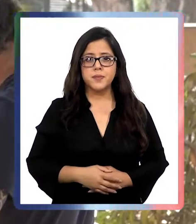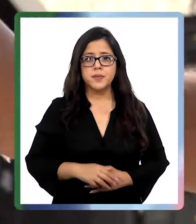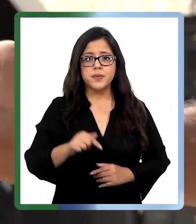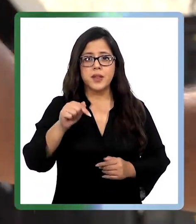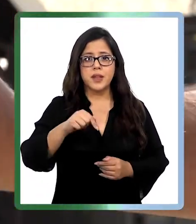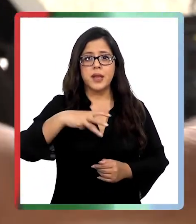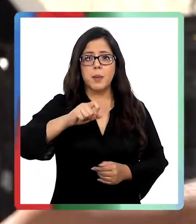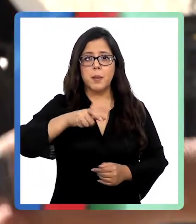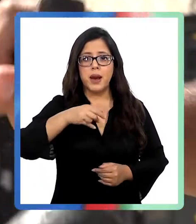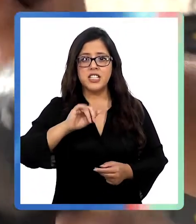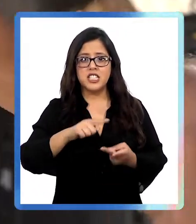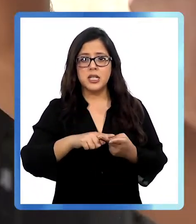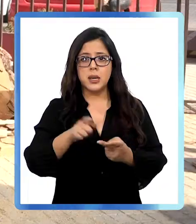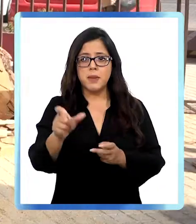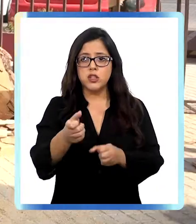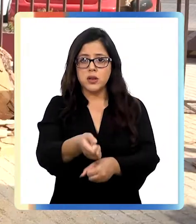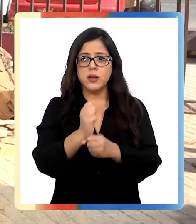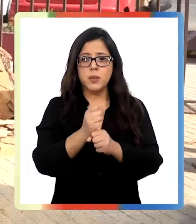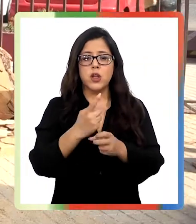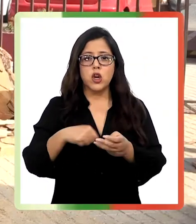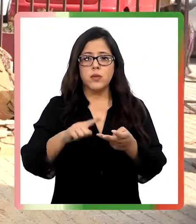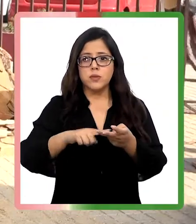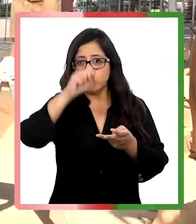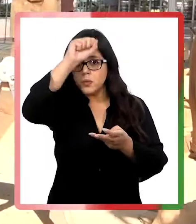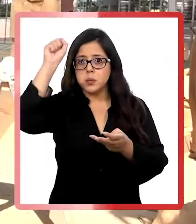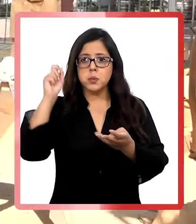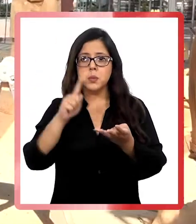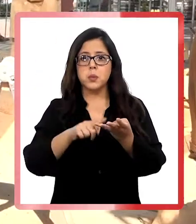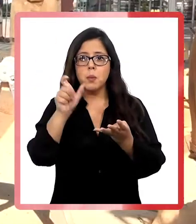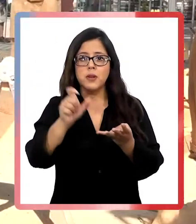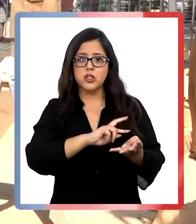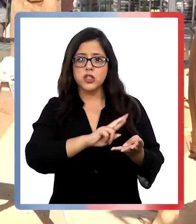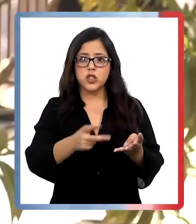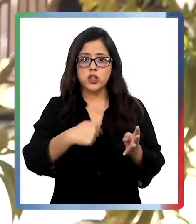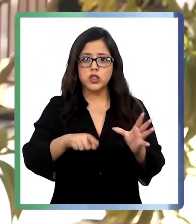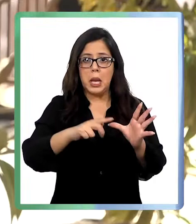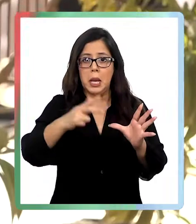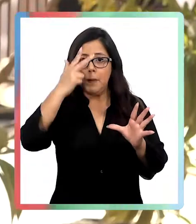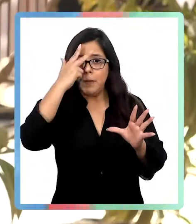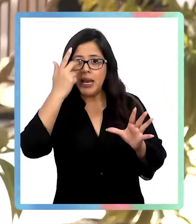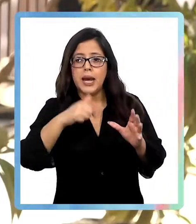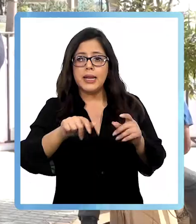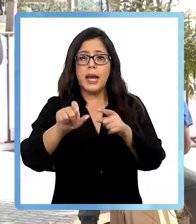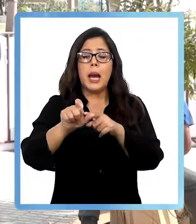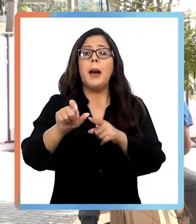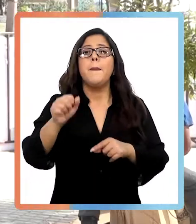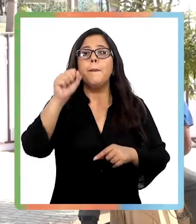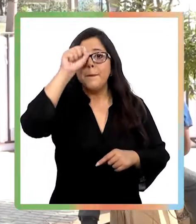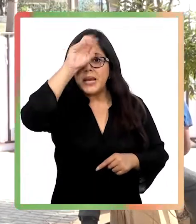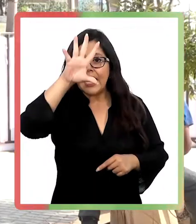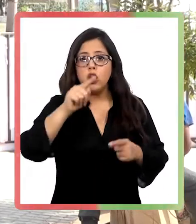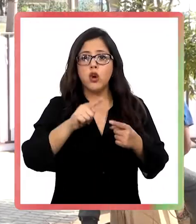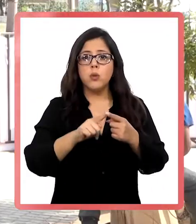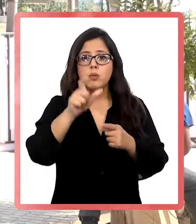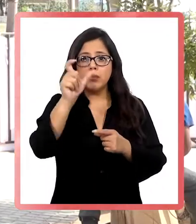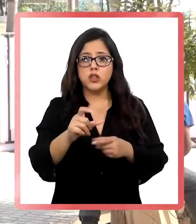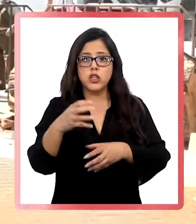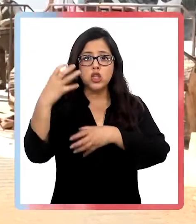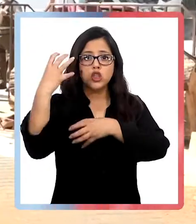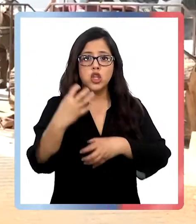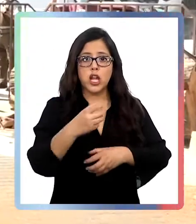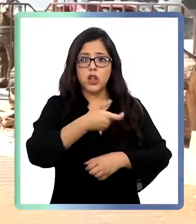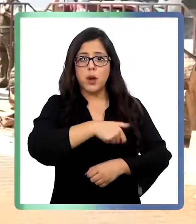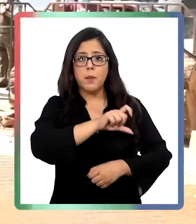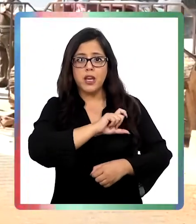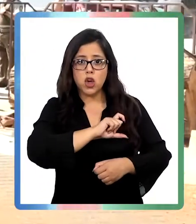amachi, un pescador, un bombero, un franciscano, un pirata, un minero, un soldado español, el conde de la Perú